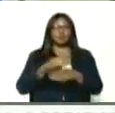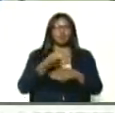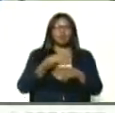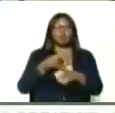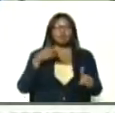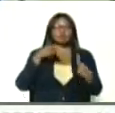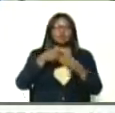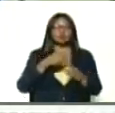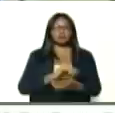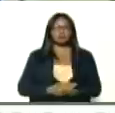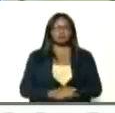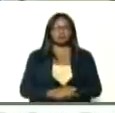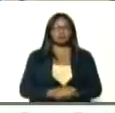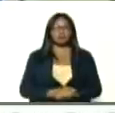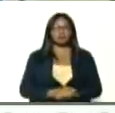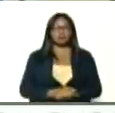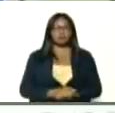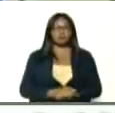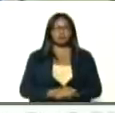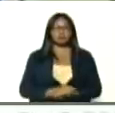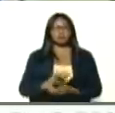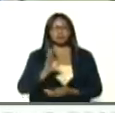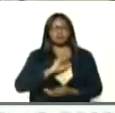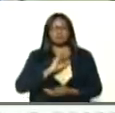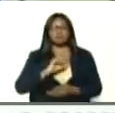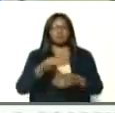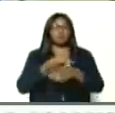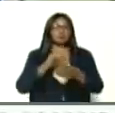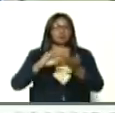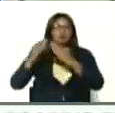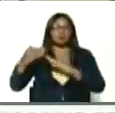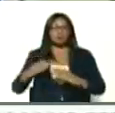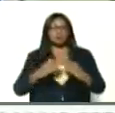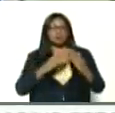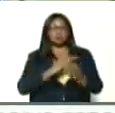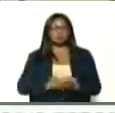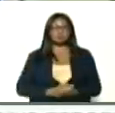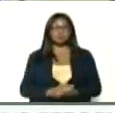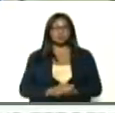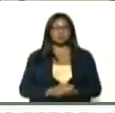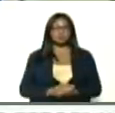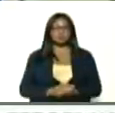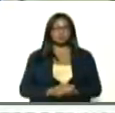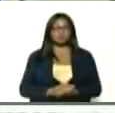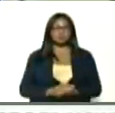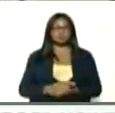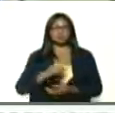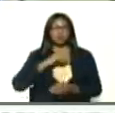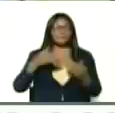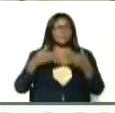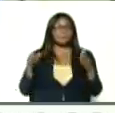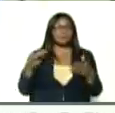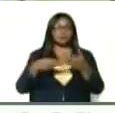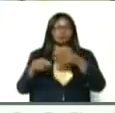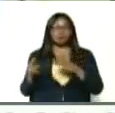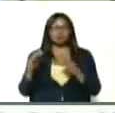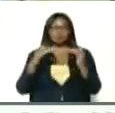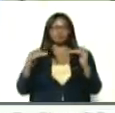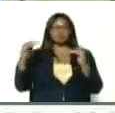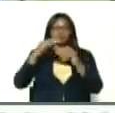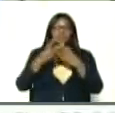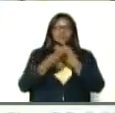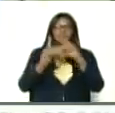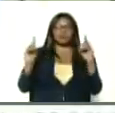directo, del autogobierno, de las comunidades, que nos va a permitir, la construcción, de un nivel de